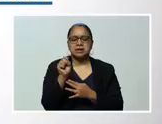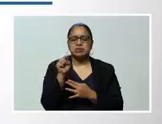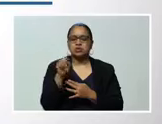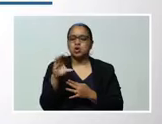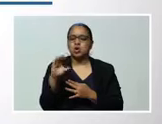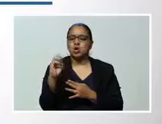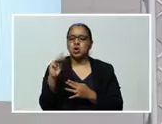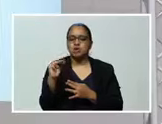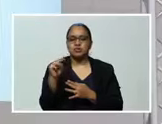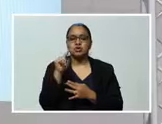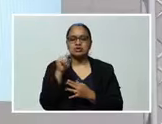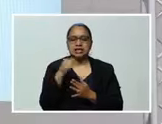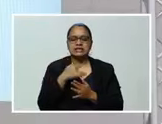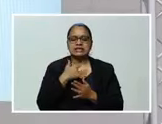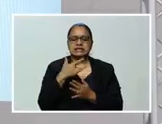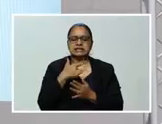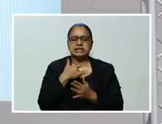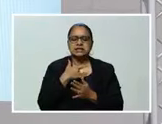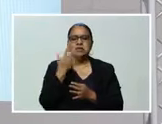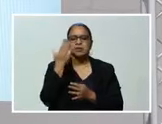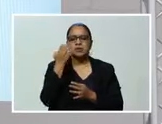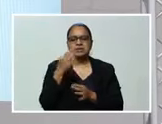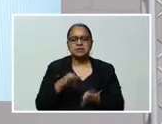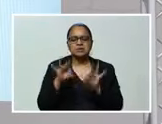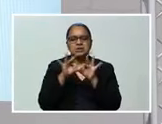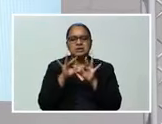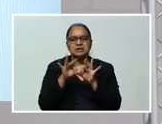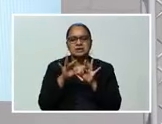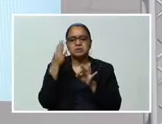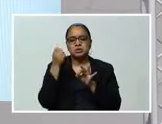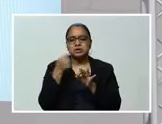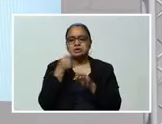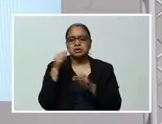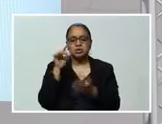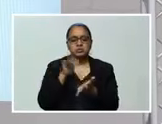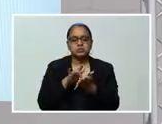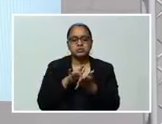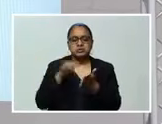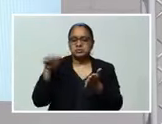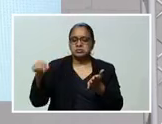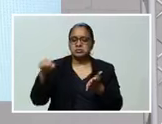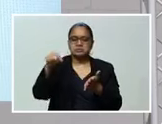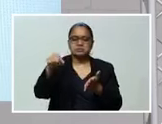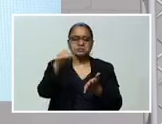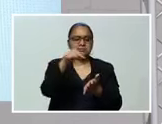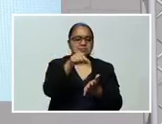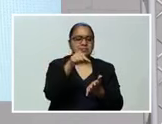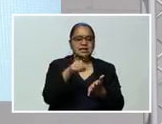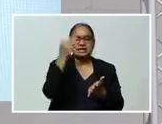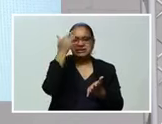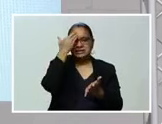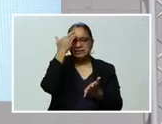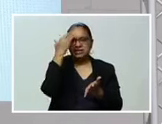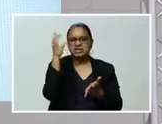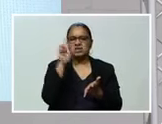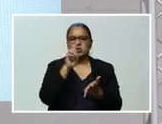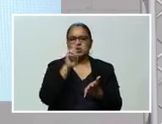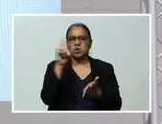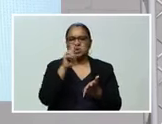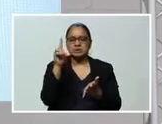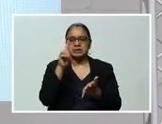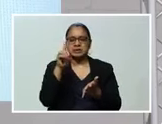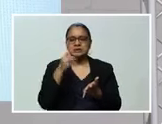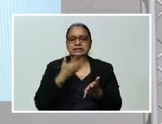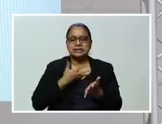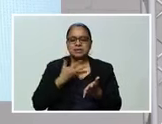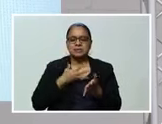Lo que usted siente ¿Por qué esto es importante? Porque esto nos va a permitir Identificar Medir Saber en qué lugares Tenemos